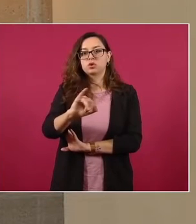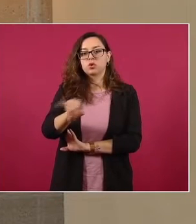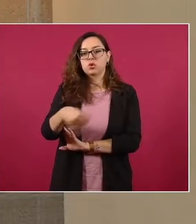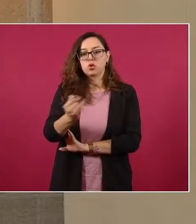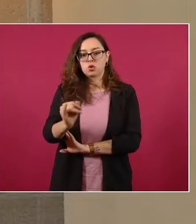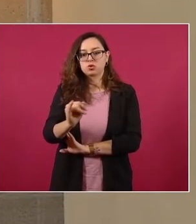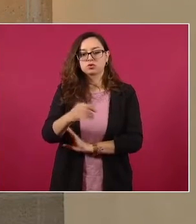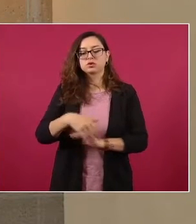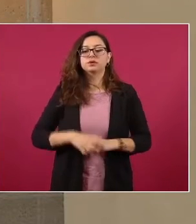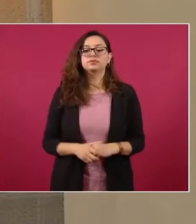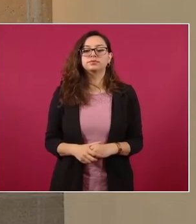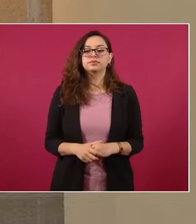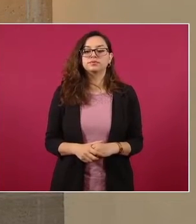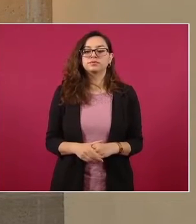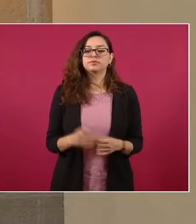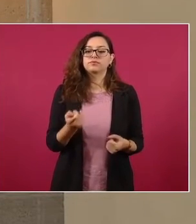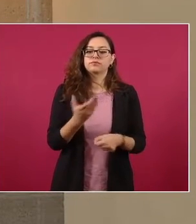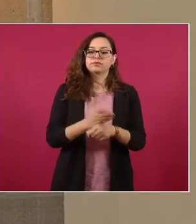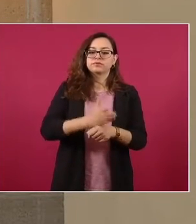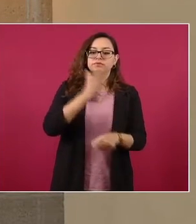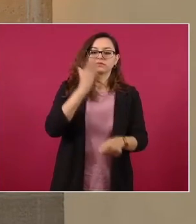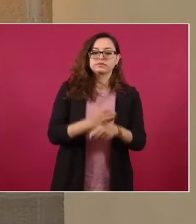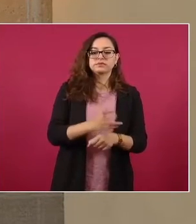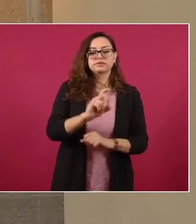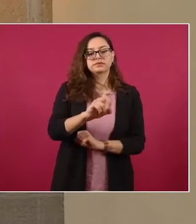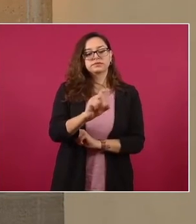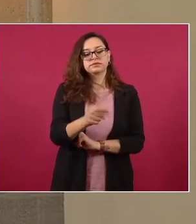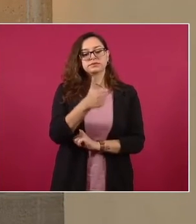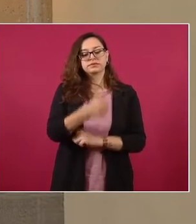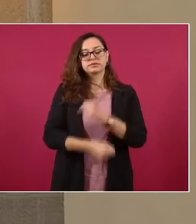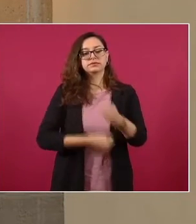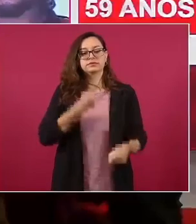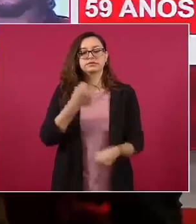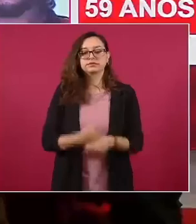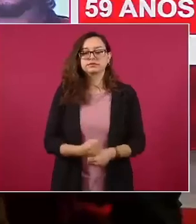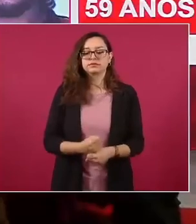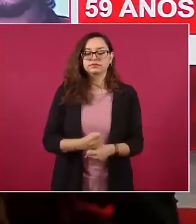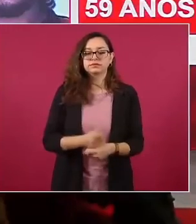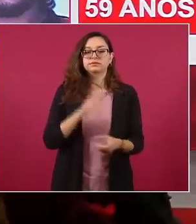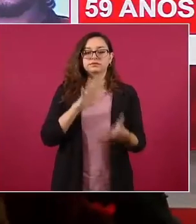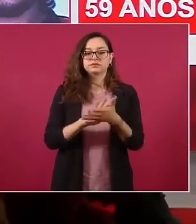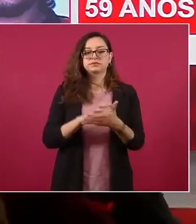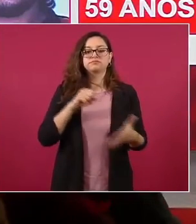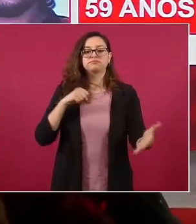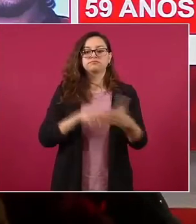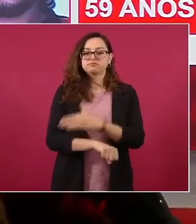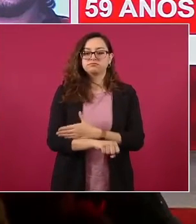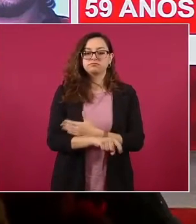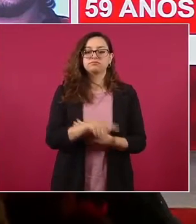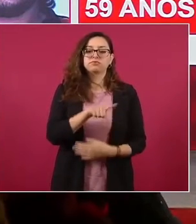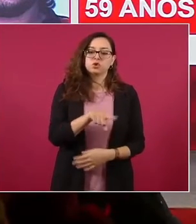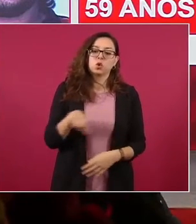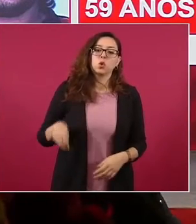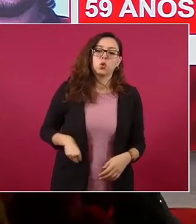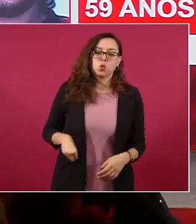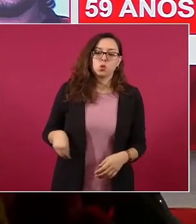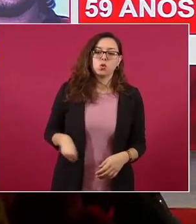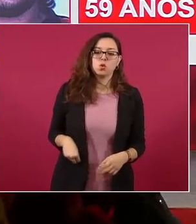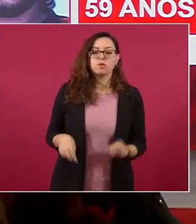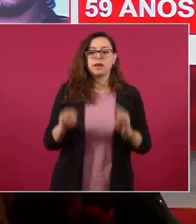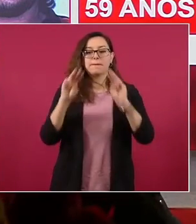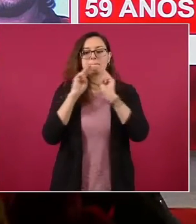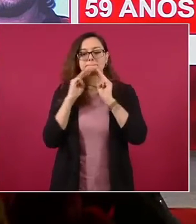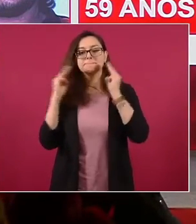fue sentenciado a 36 años de prisión por su responsabilidad en los delitos de delincuencia